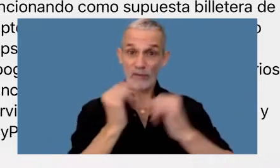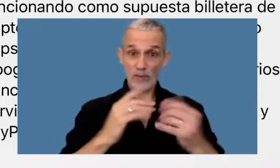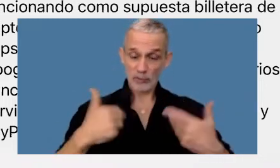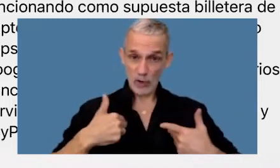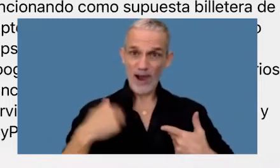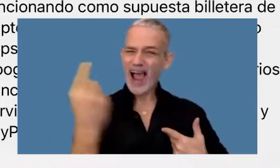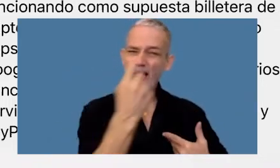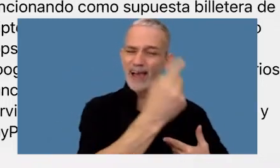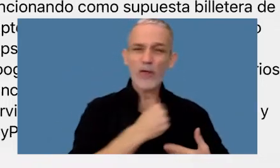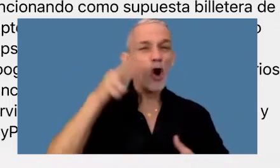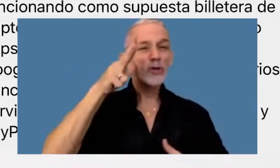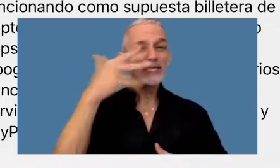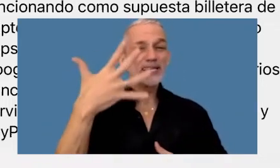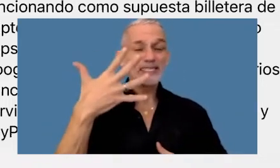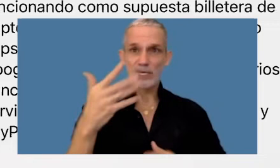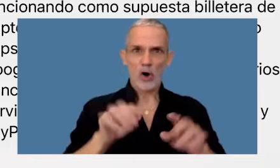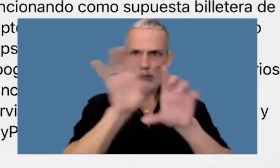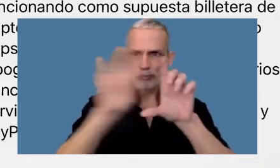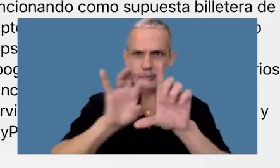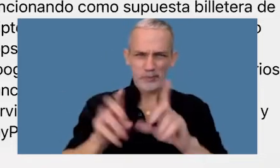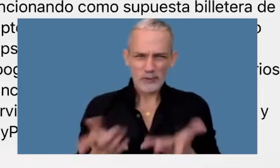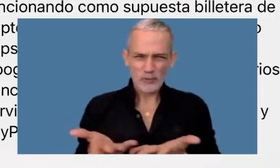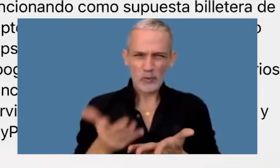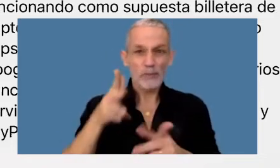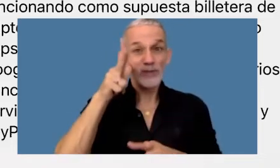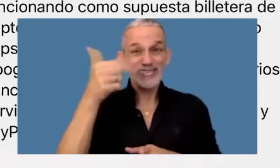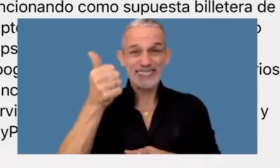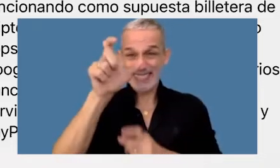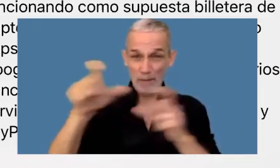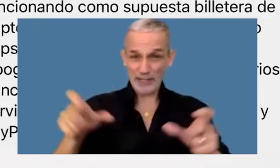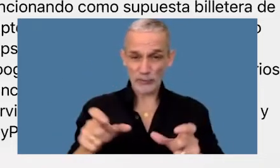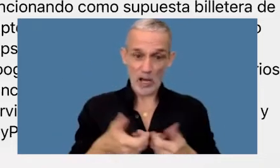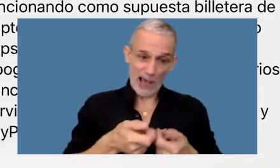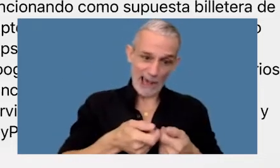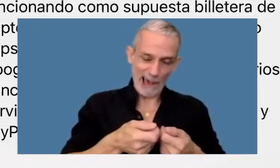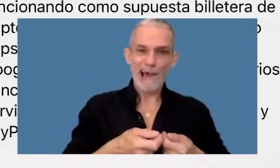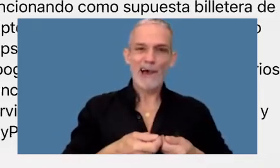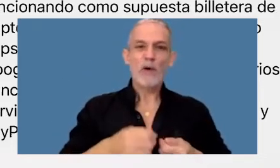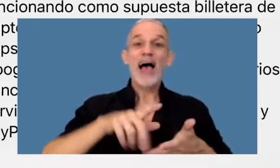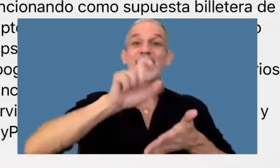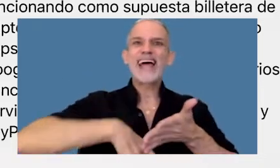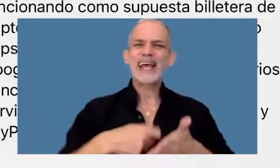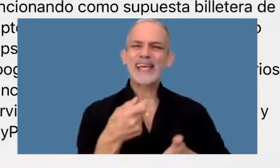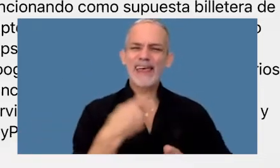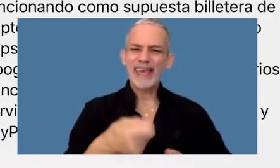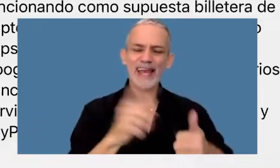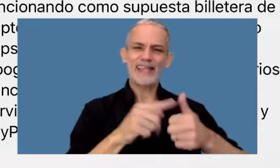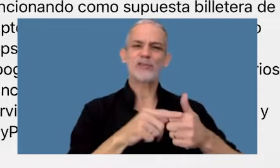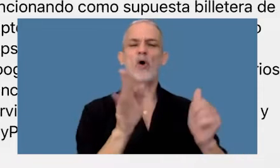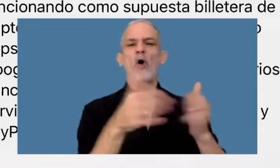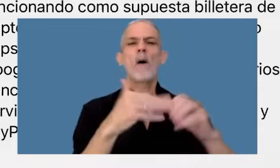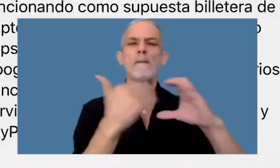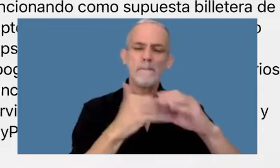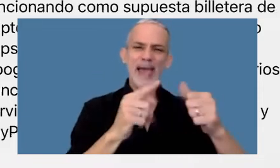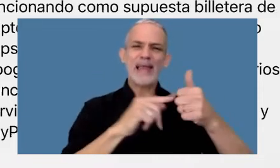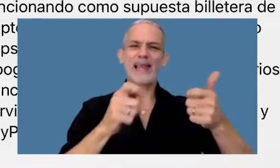uno de nosotros somos 85 en esta reunión 86 en este momento cuántas tarjetas de crédito cuántas cuentas de mail